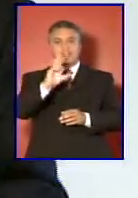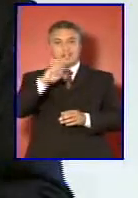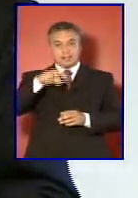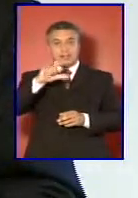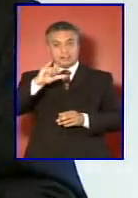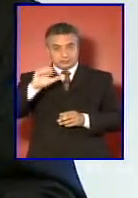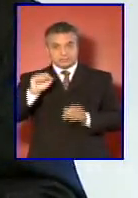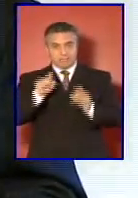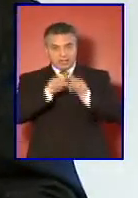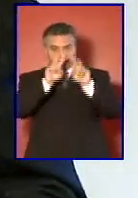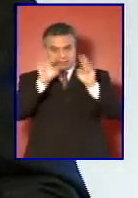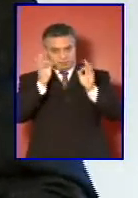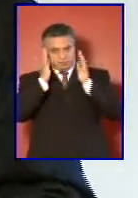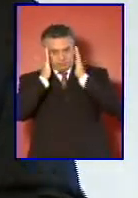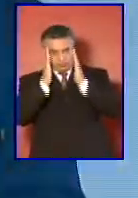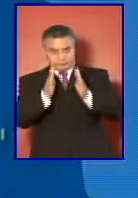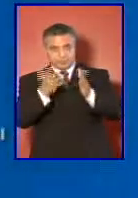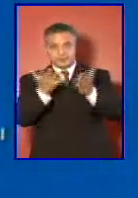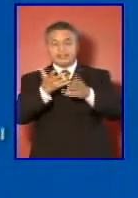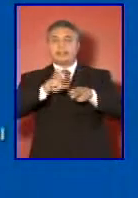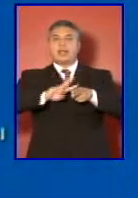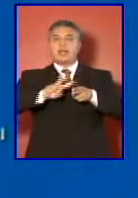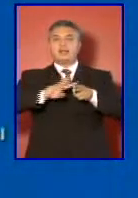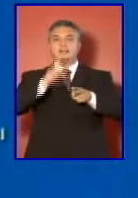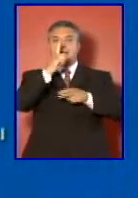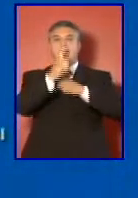fue nuestro quehacer el año pasado.